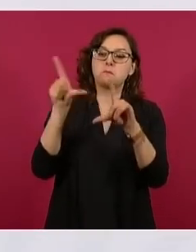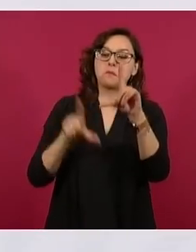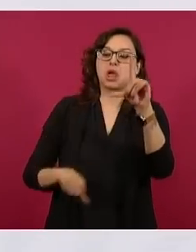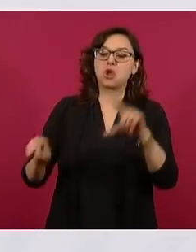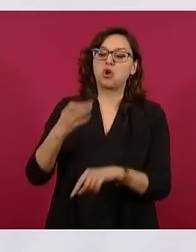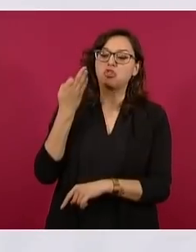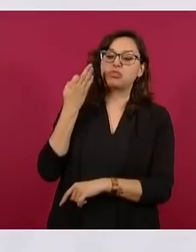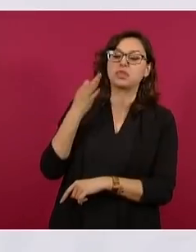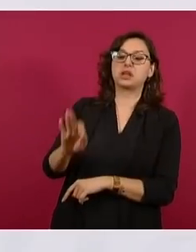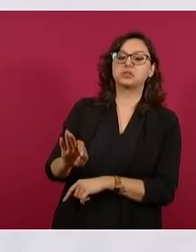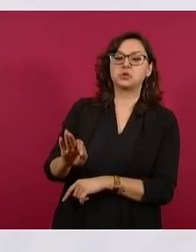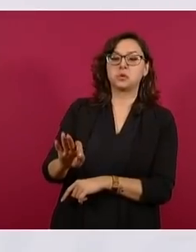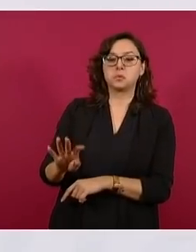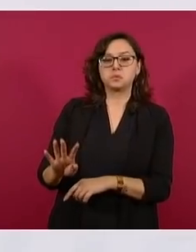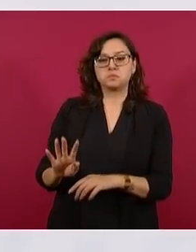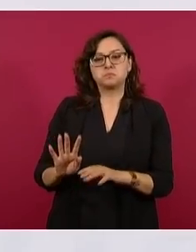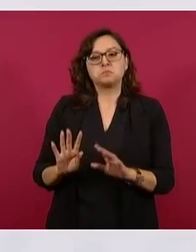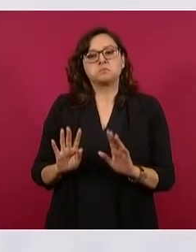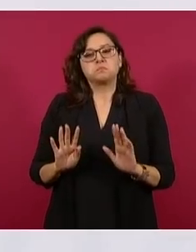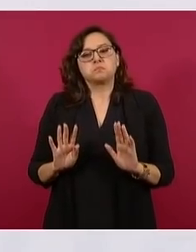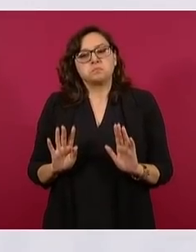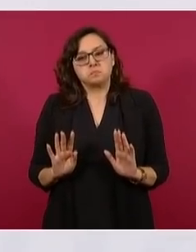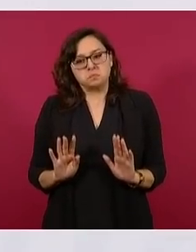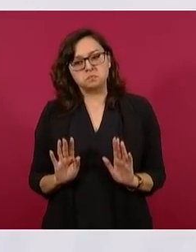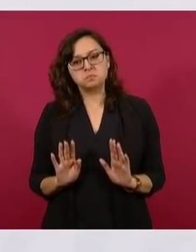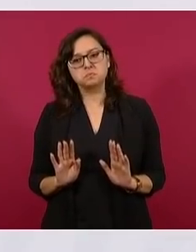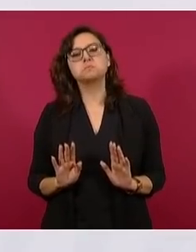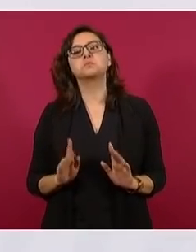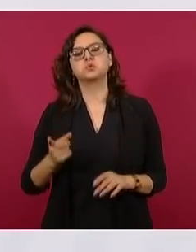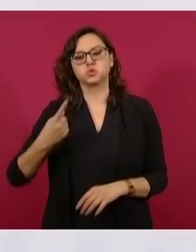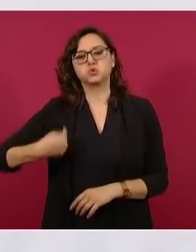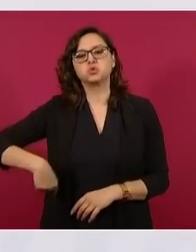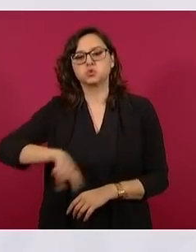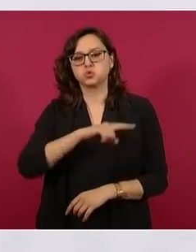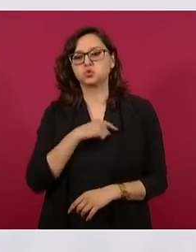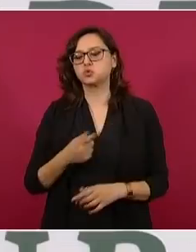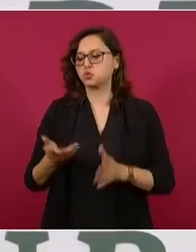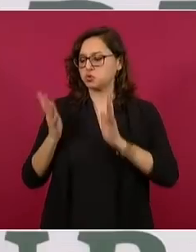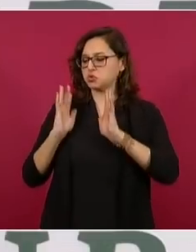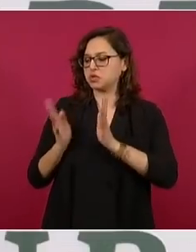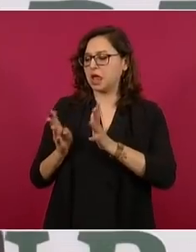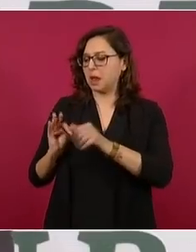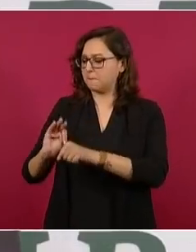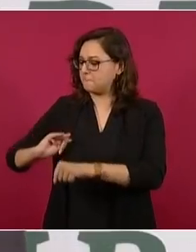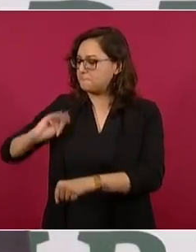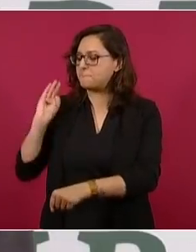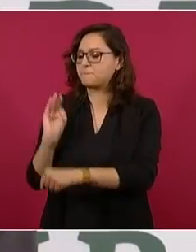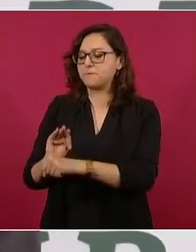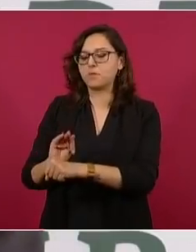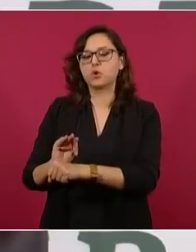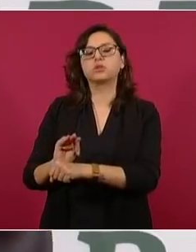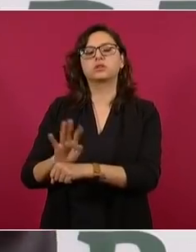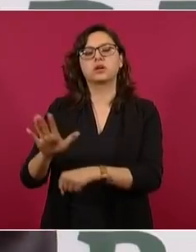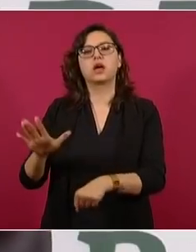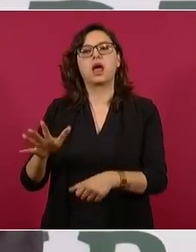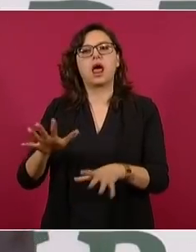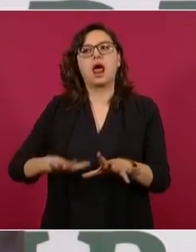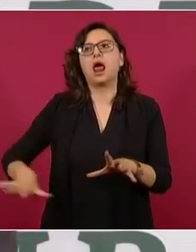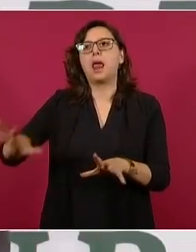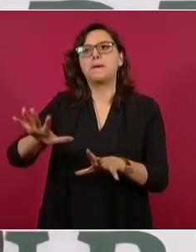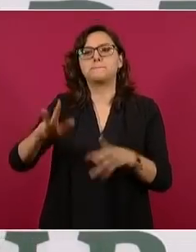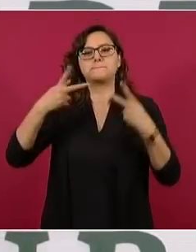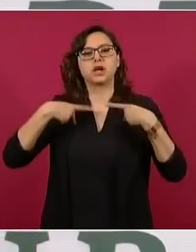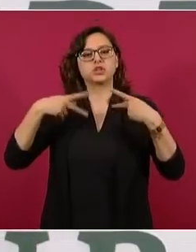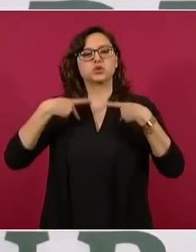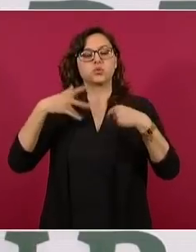Hace unos días la Suprema Corte de Justicia de la Nación declaró constitucional la ley de la